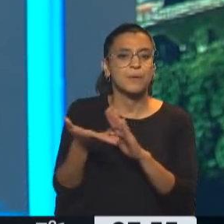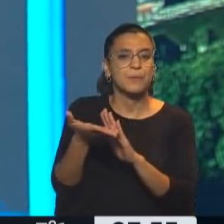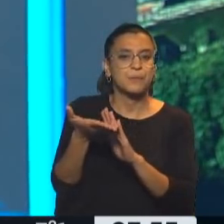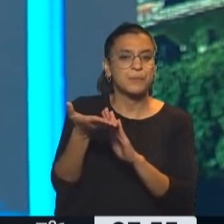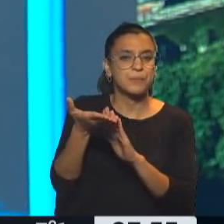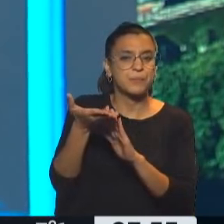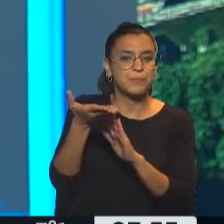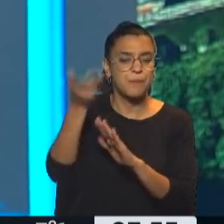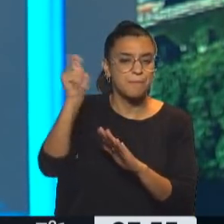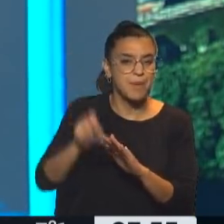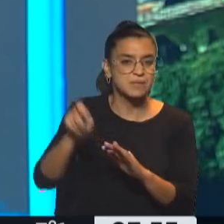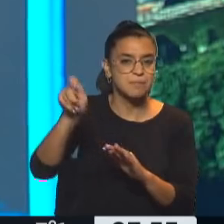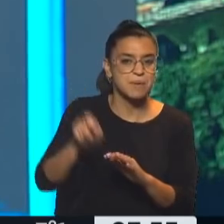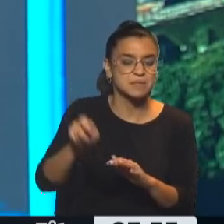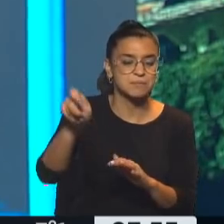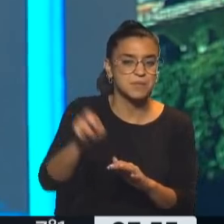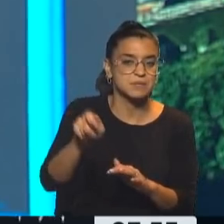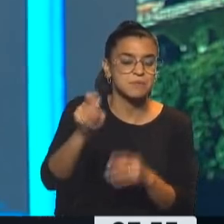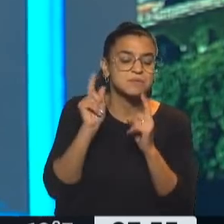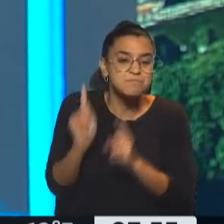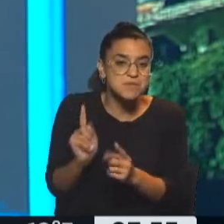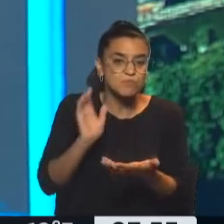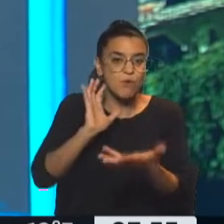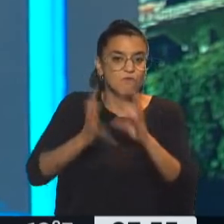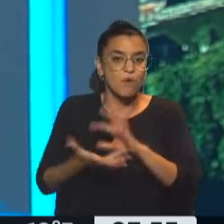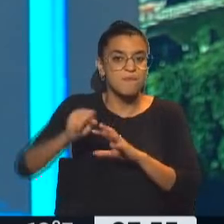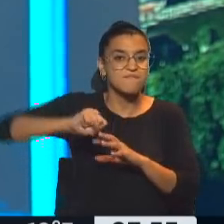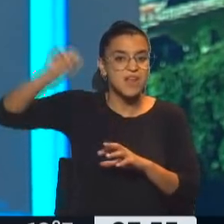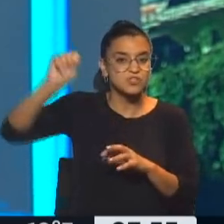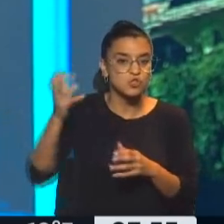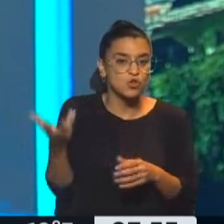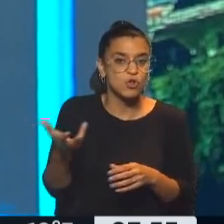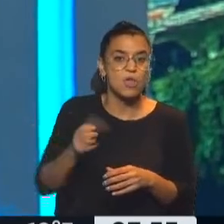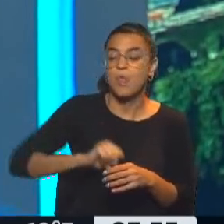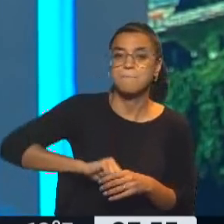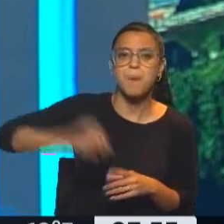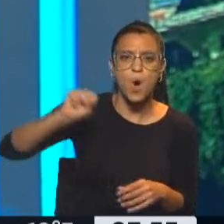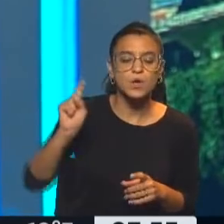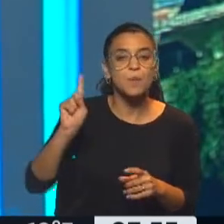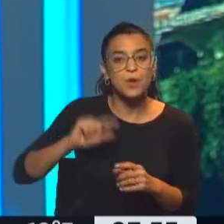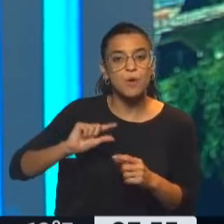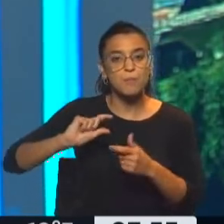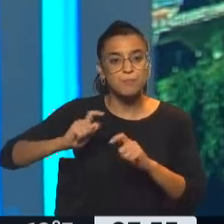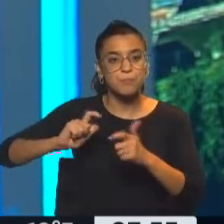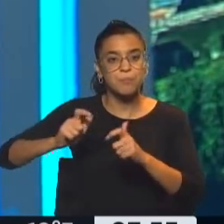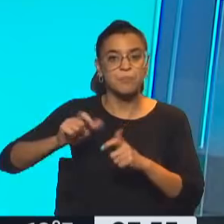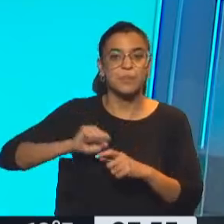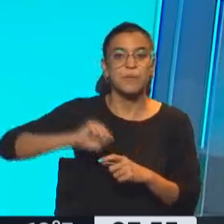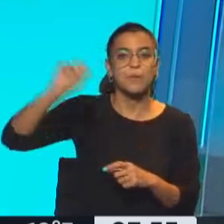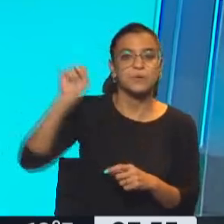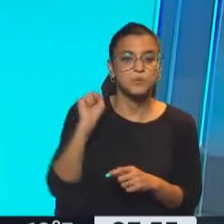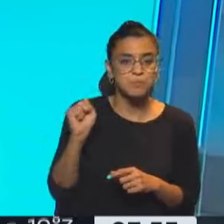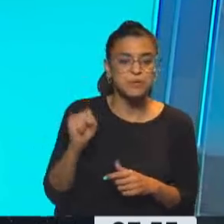devaluándose todos los meses al mismo ritmo de la inflación, no una devaluación de golpe. Del peso, devaluación del peso. Claro,